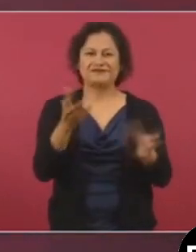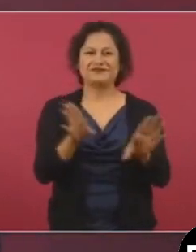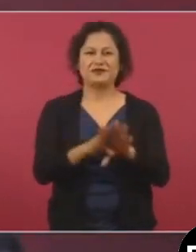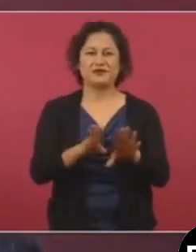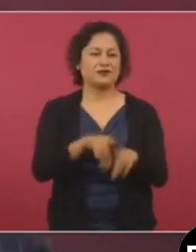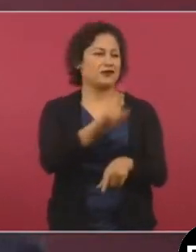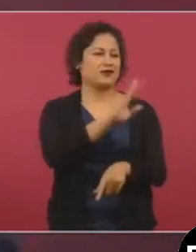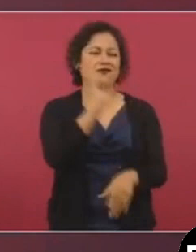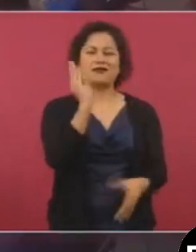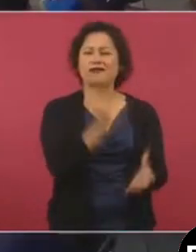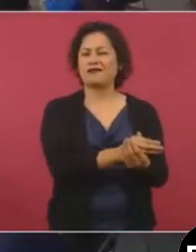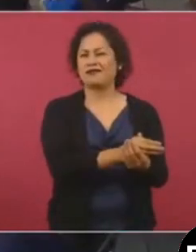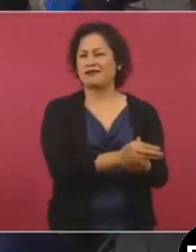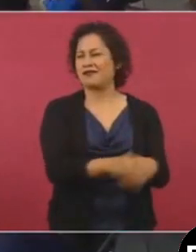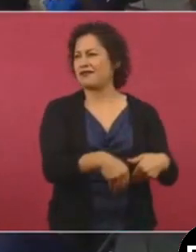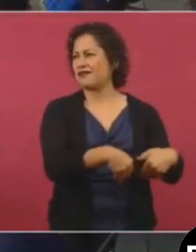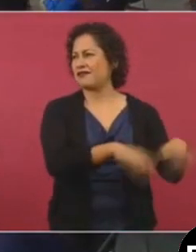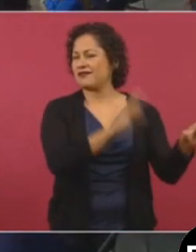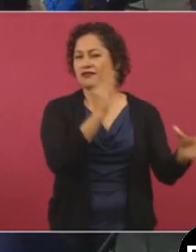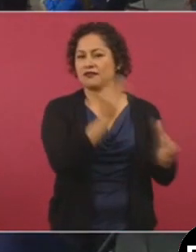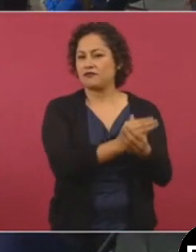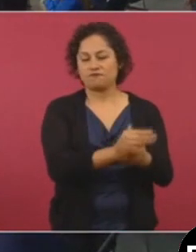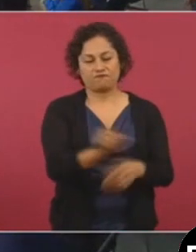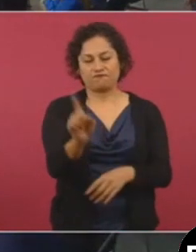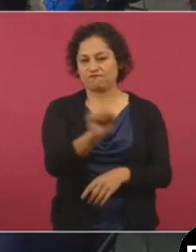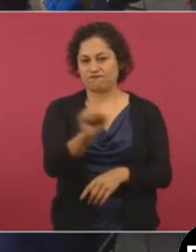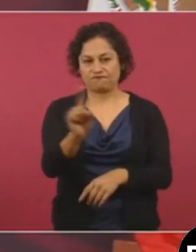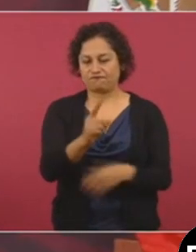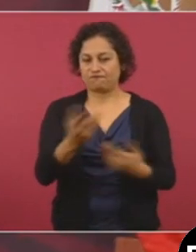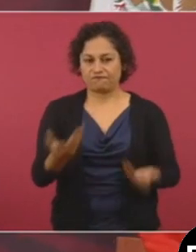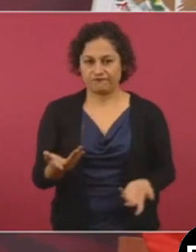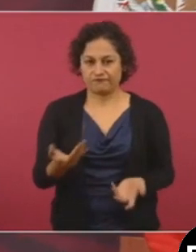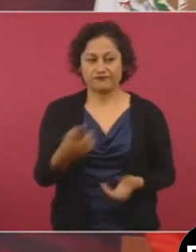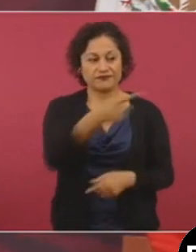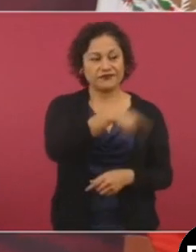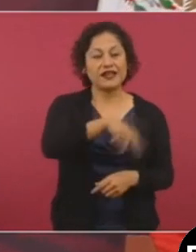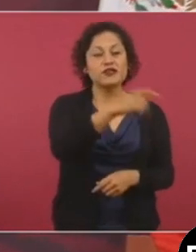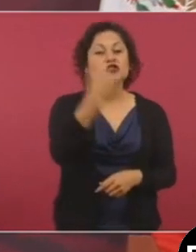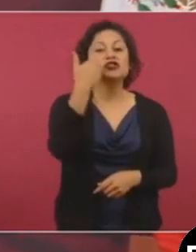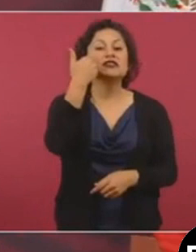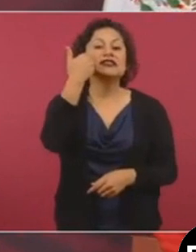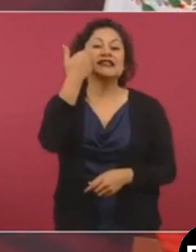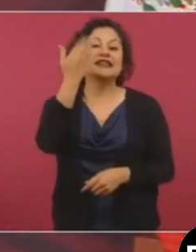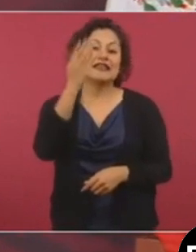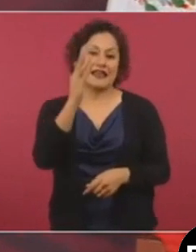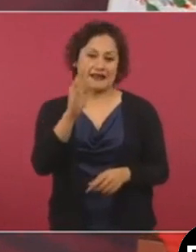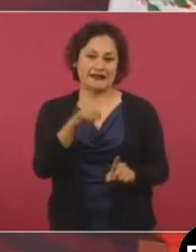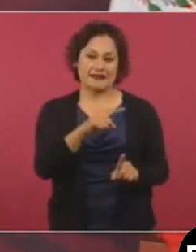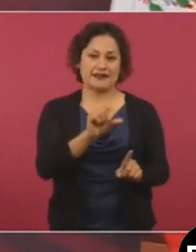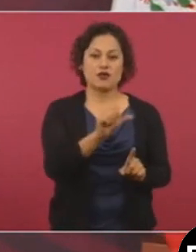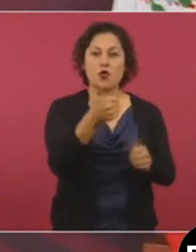es que quieren quedar bien con los ultras